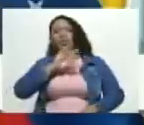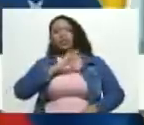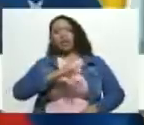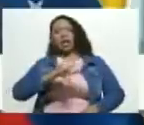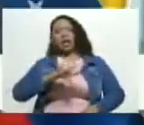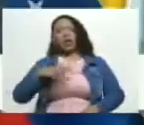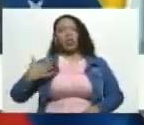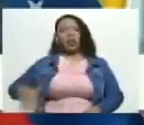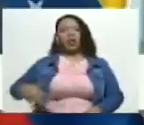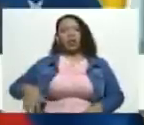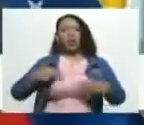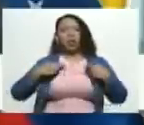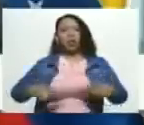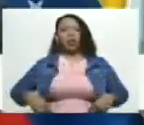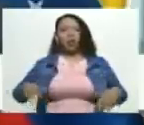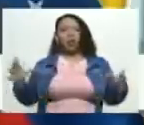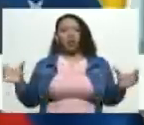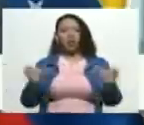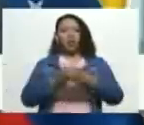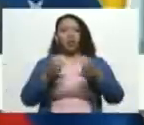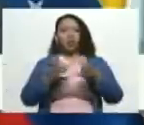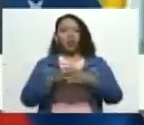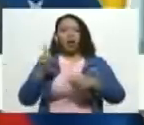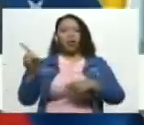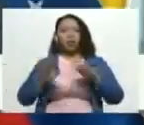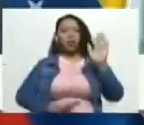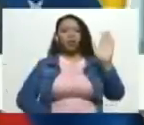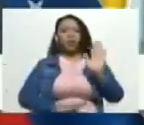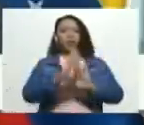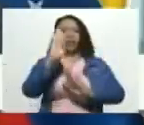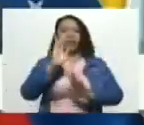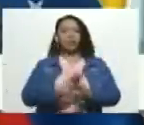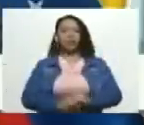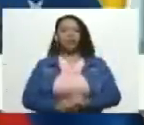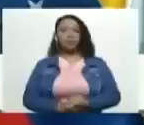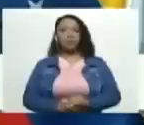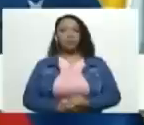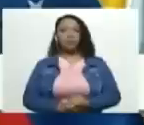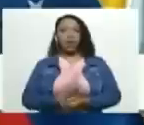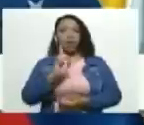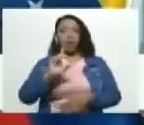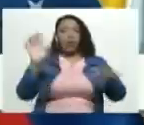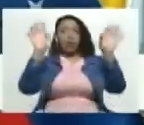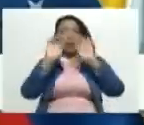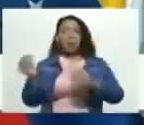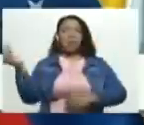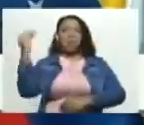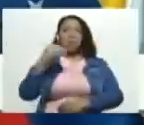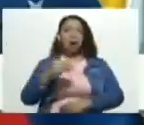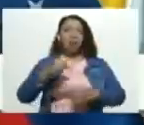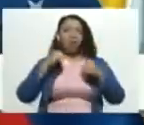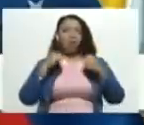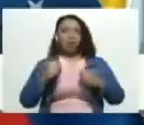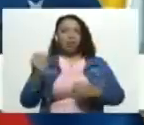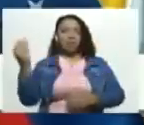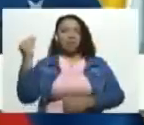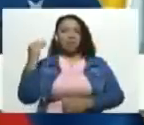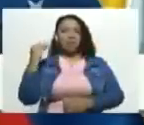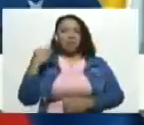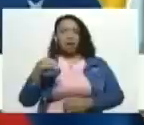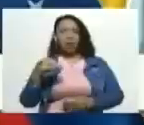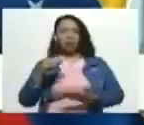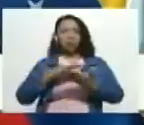humanos colectivos se hubiesen desarrollado de una manera más potente y más fuerte